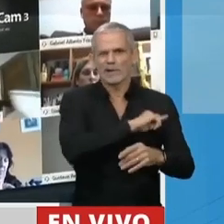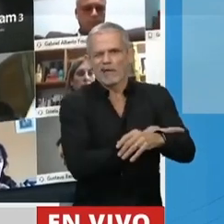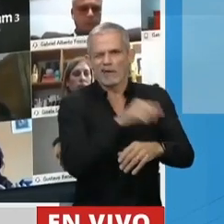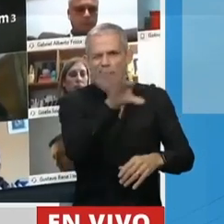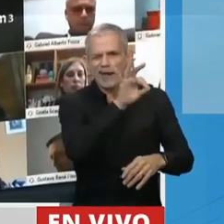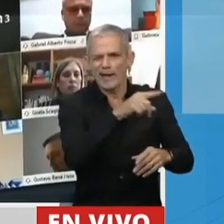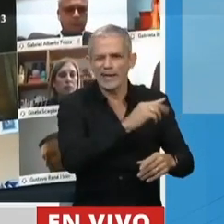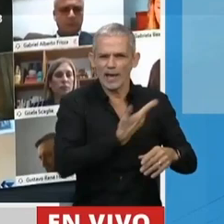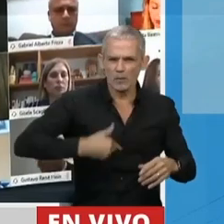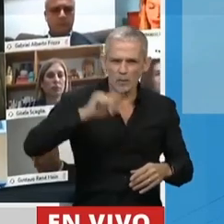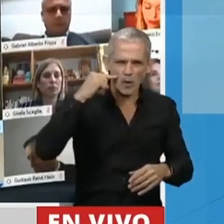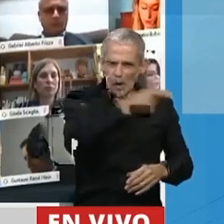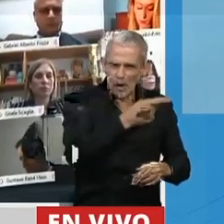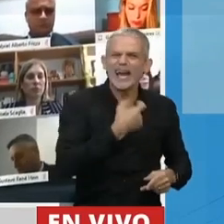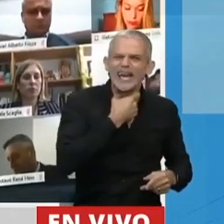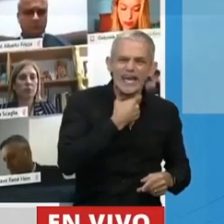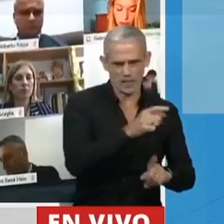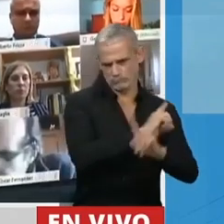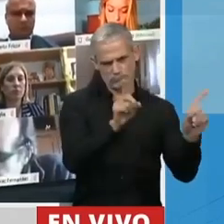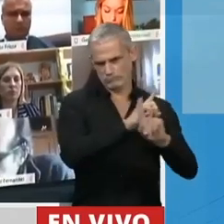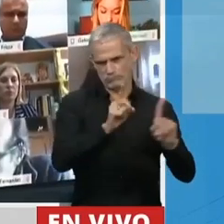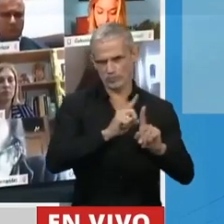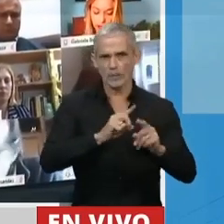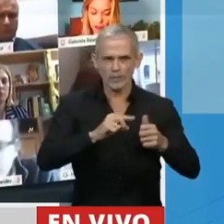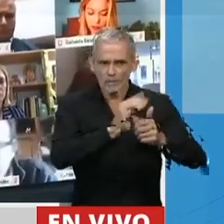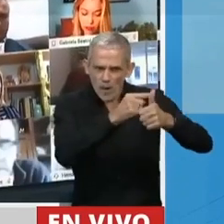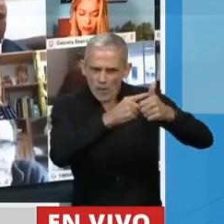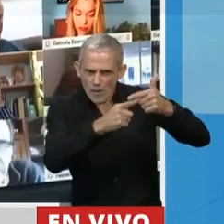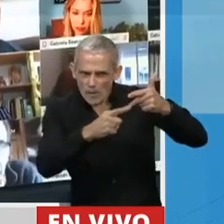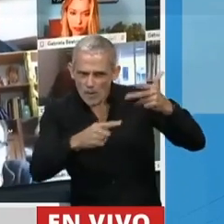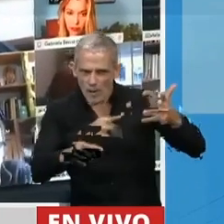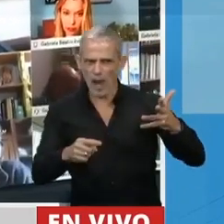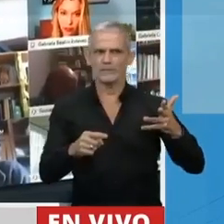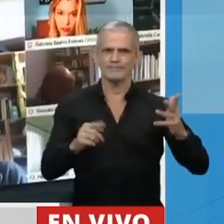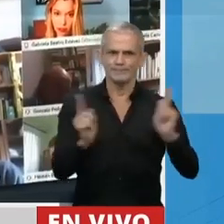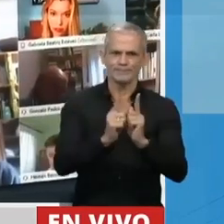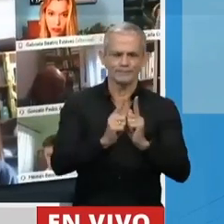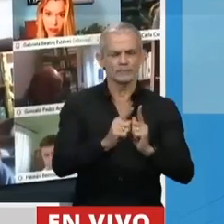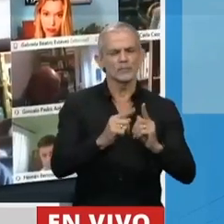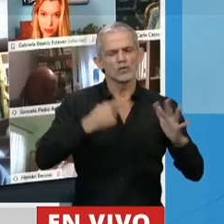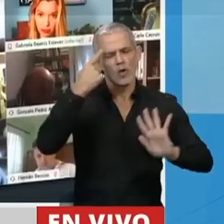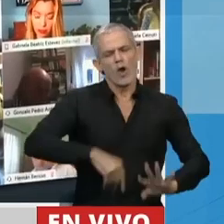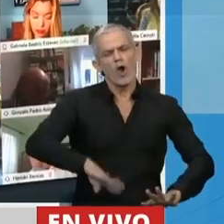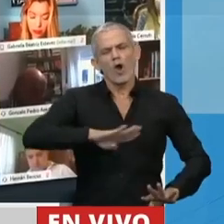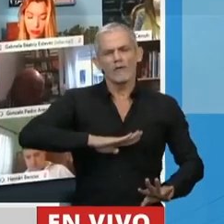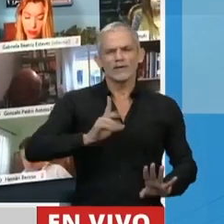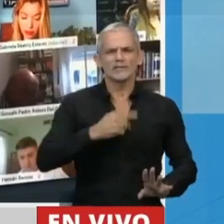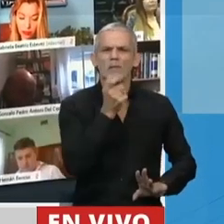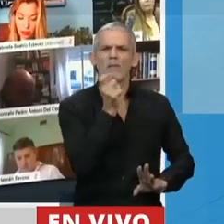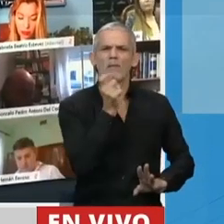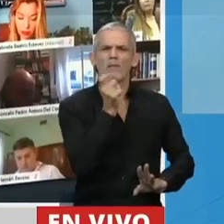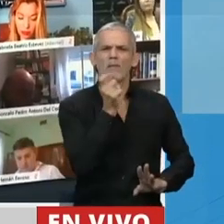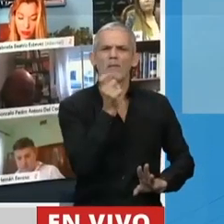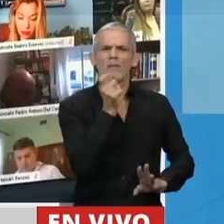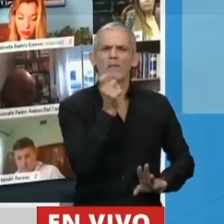deciden desde el oficialismo. Por todo esto, considero agraviantes y ofensivas las palabras